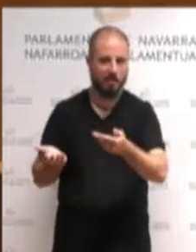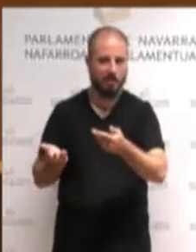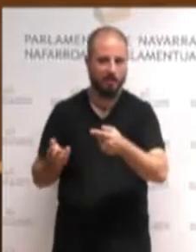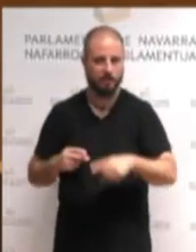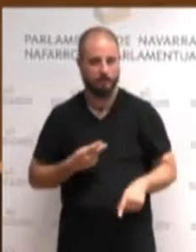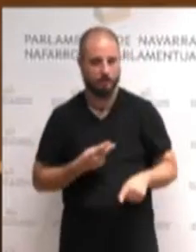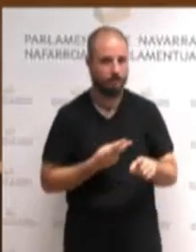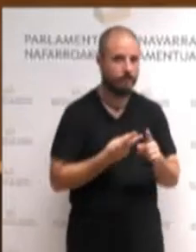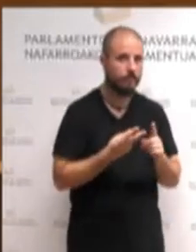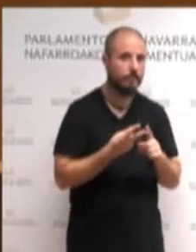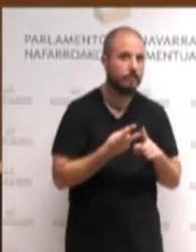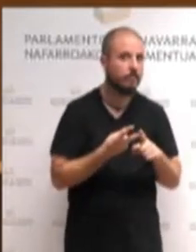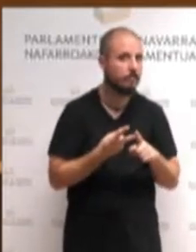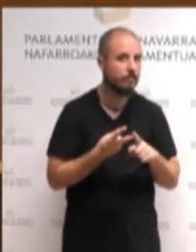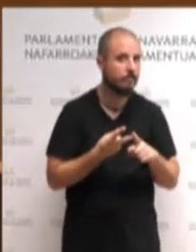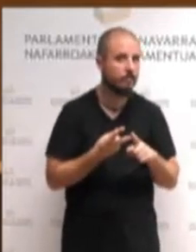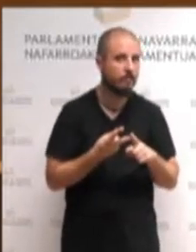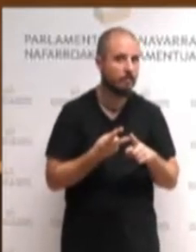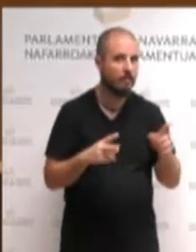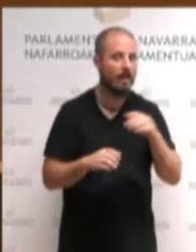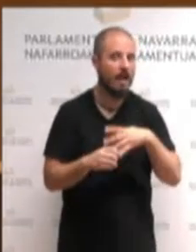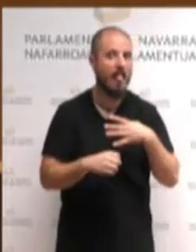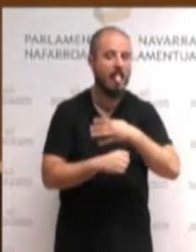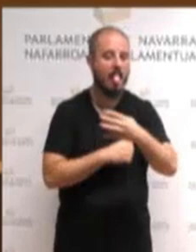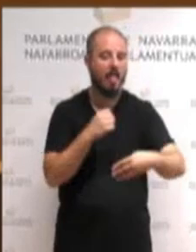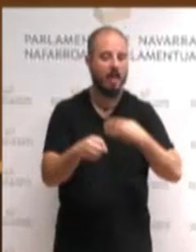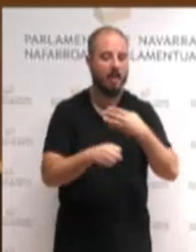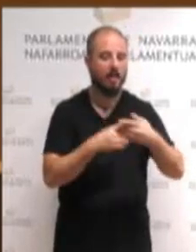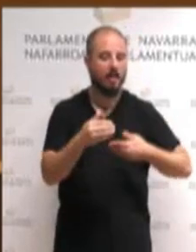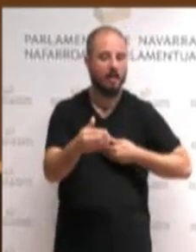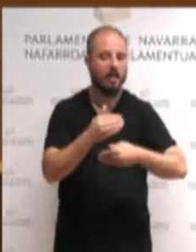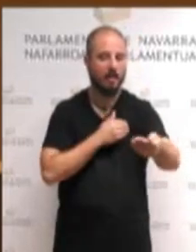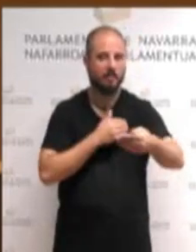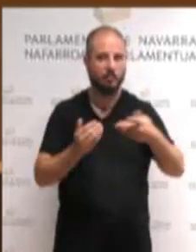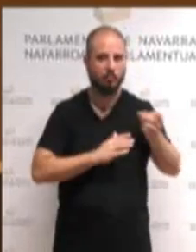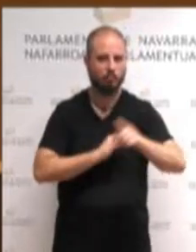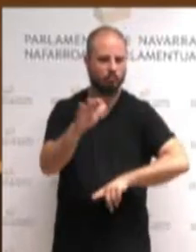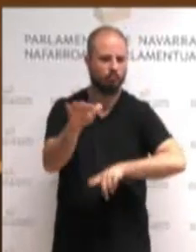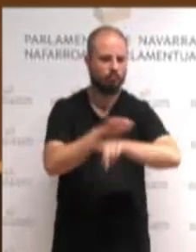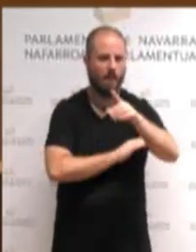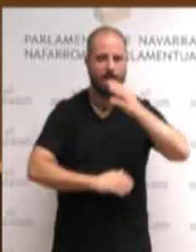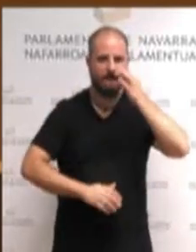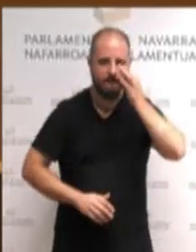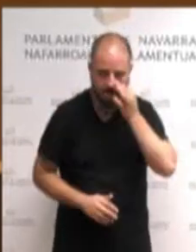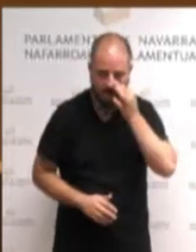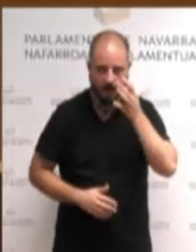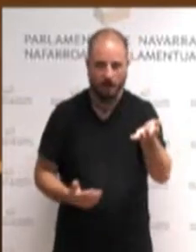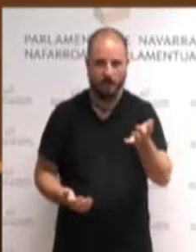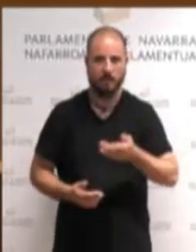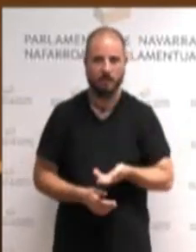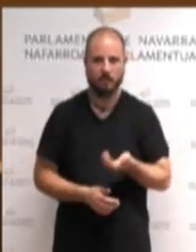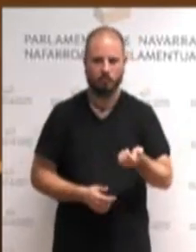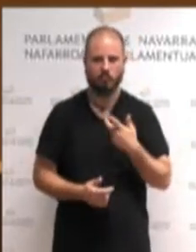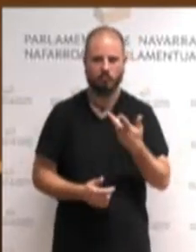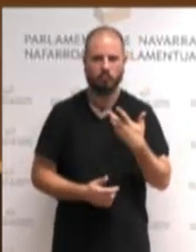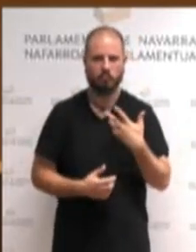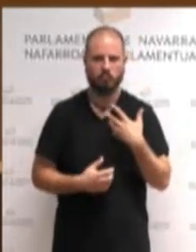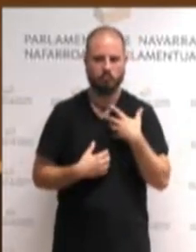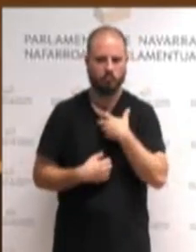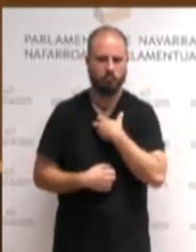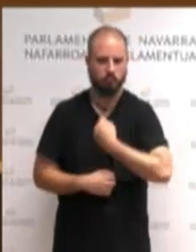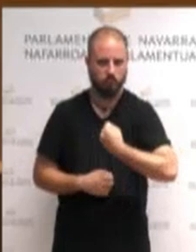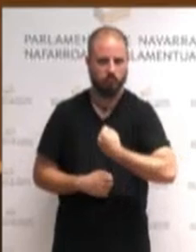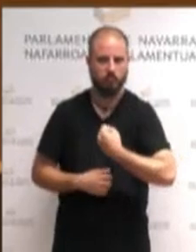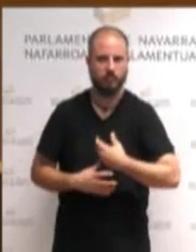legislatura en la que realmente y verdaderamente se avance con mayor determinación y ambición.